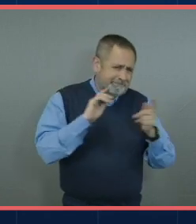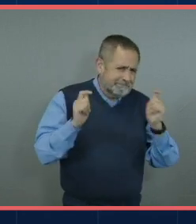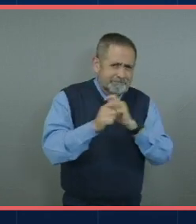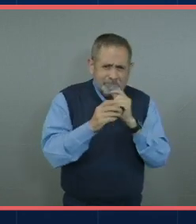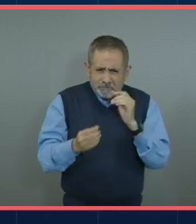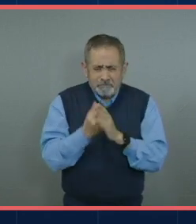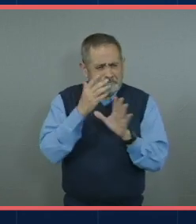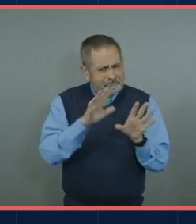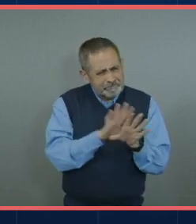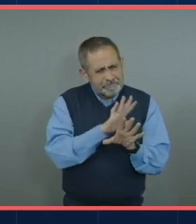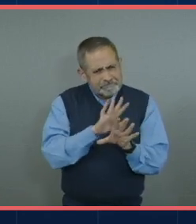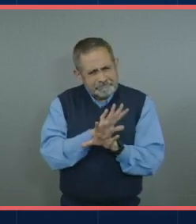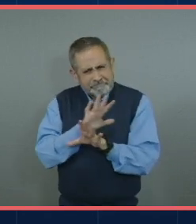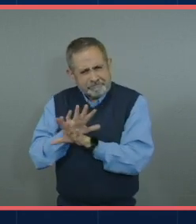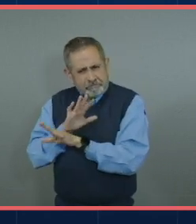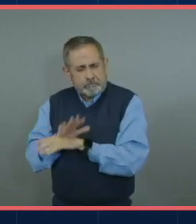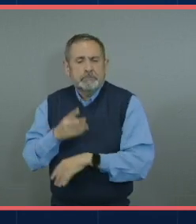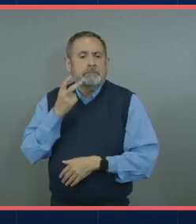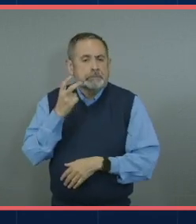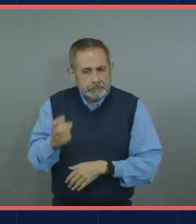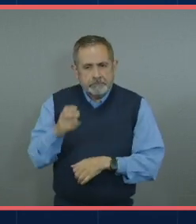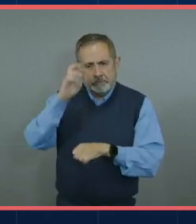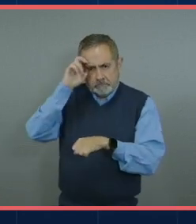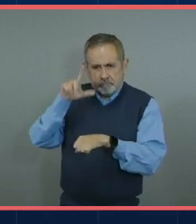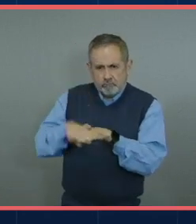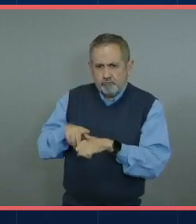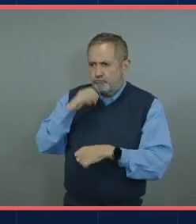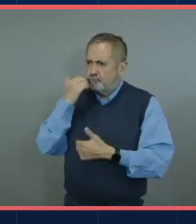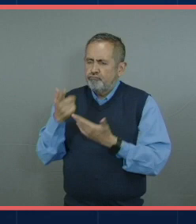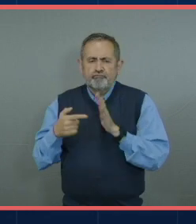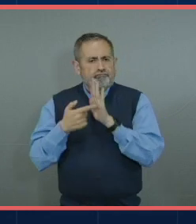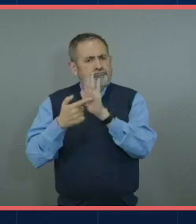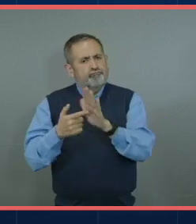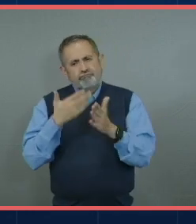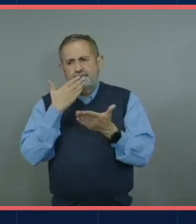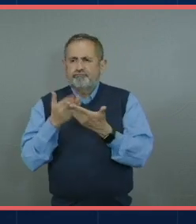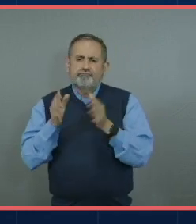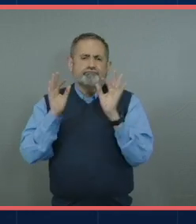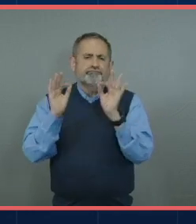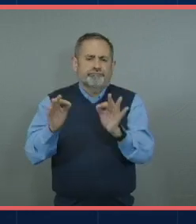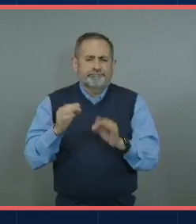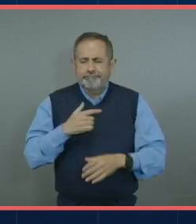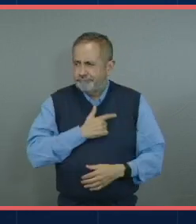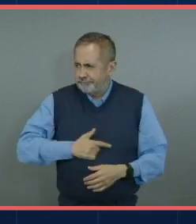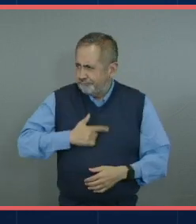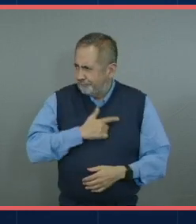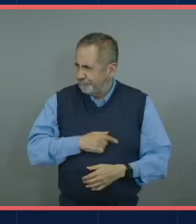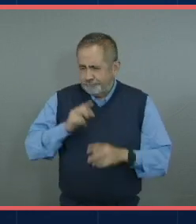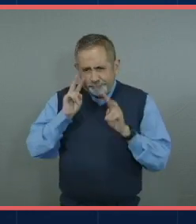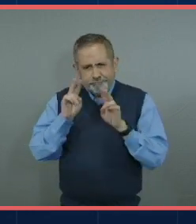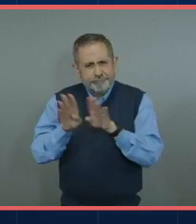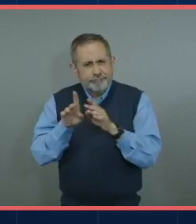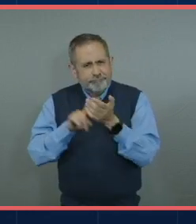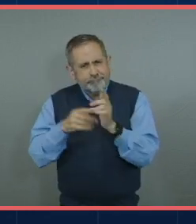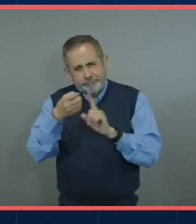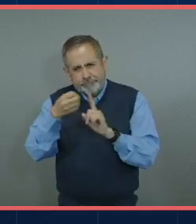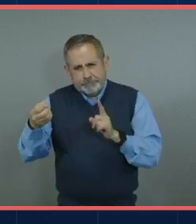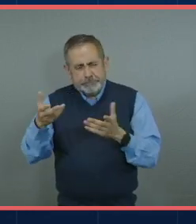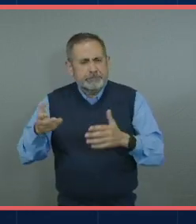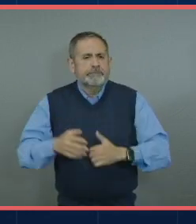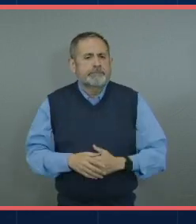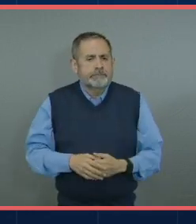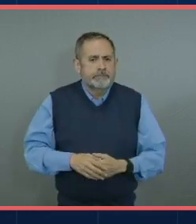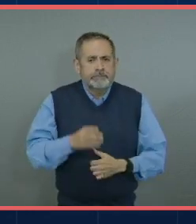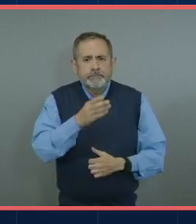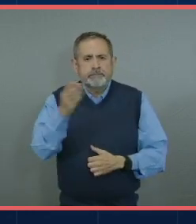cambiante y creo que es parte de la cultura que hemos querido desplegar así que bueno da mucho gusto escucharte y verte así paso